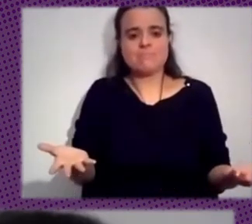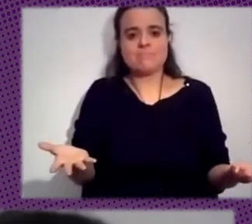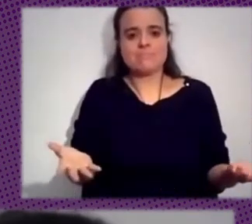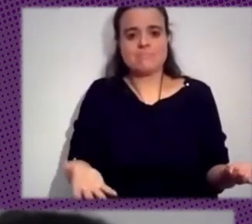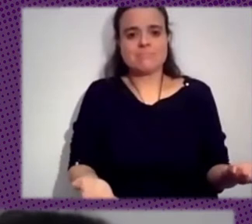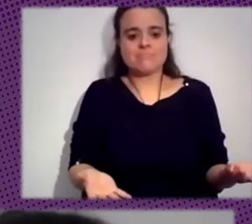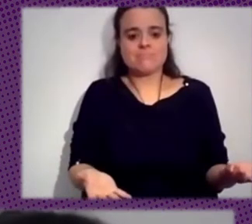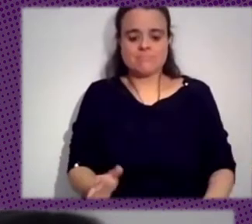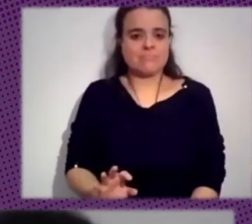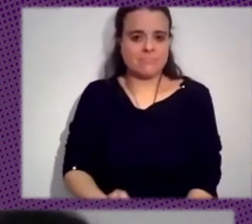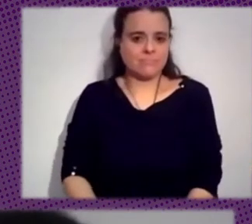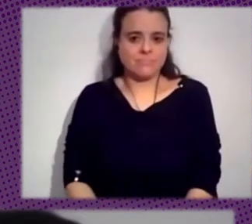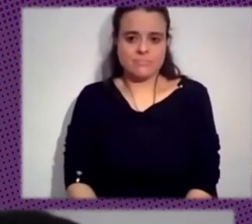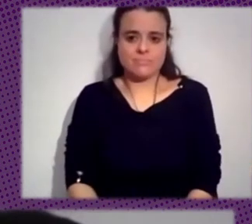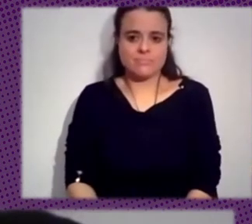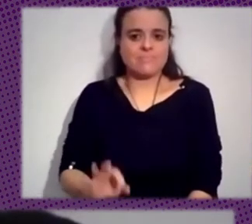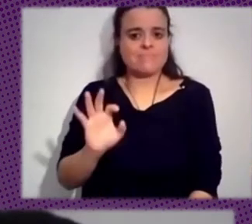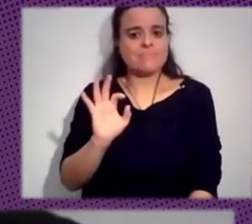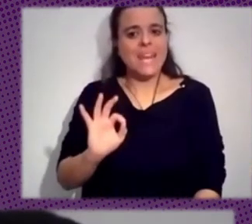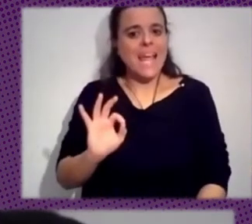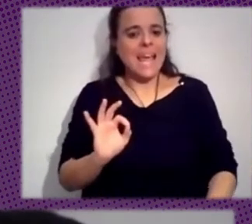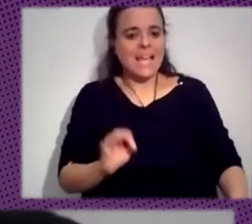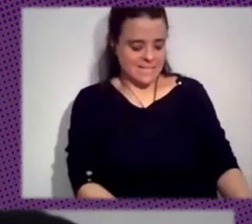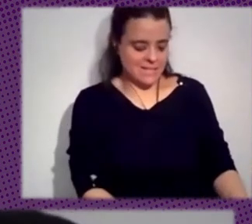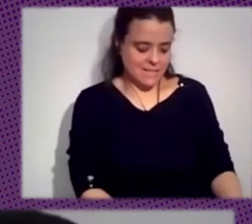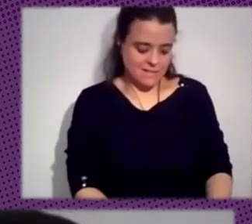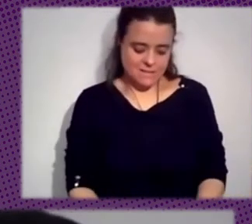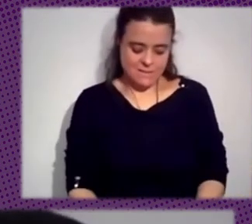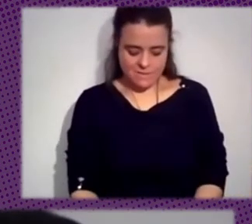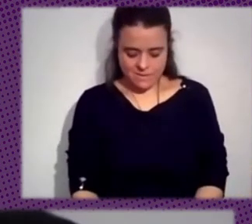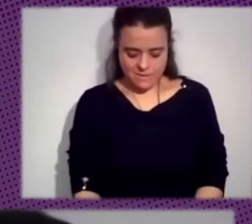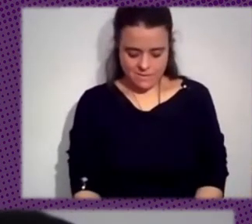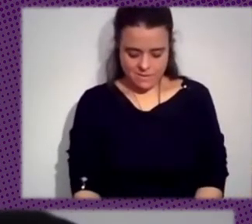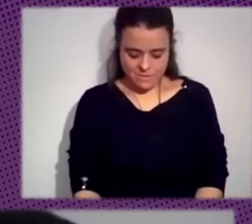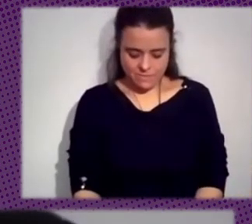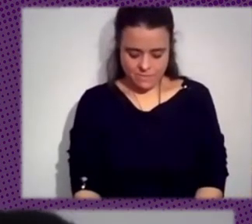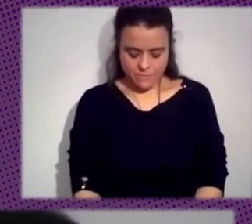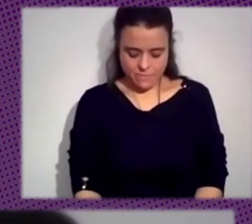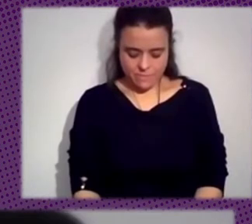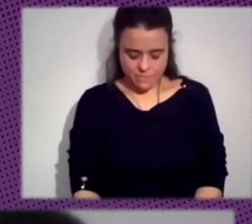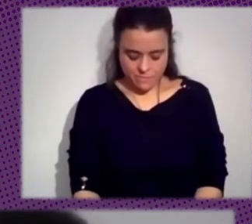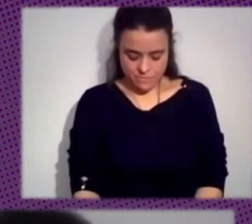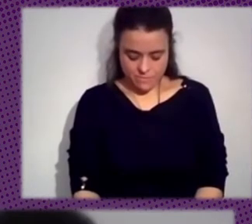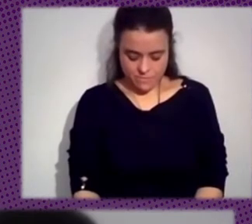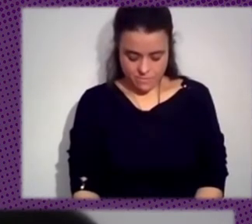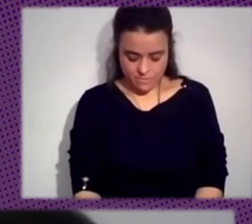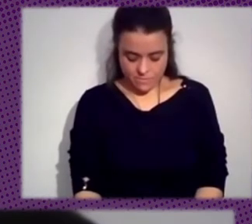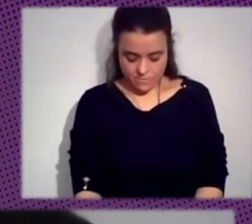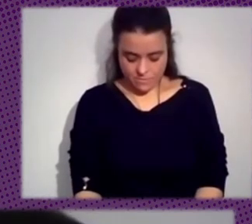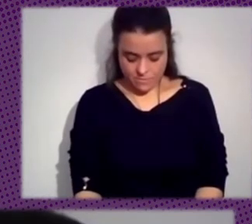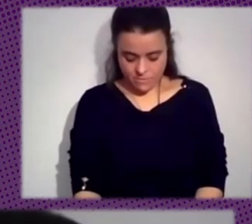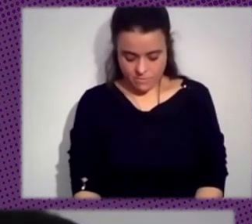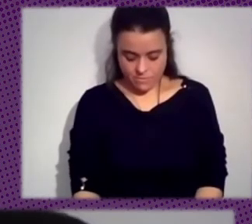un clásico de los espacios activistas que sabemos, padecemos, la idea de que solo nos estamos comunicando con nosotras